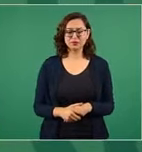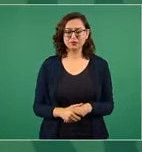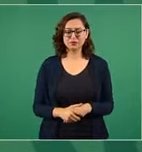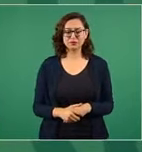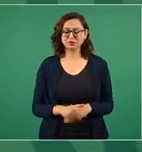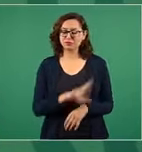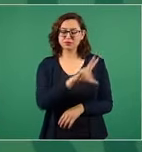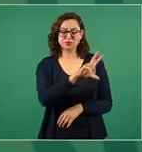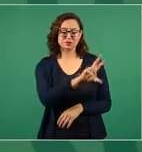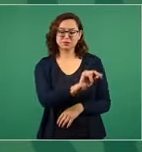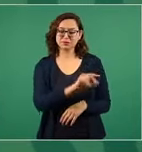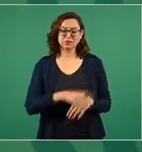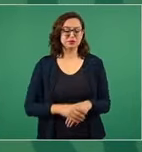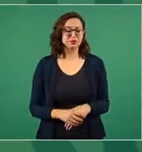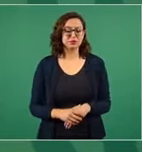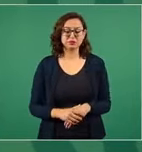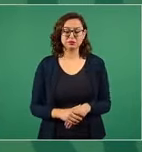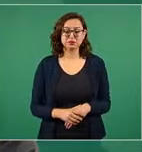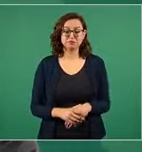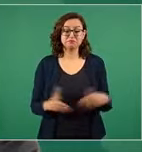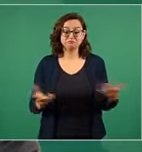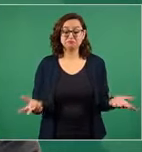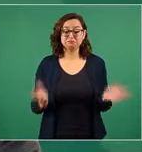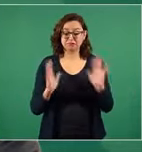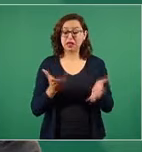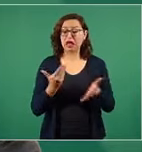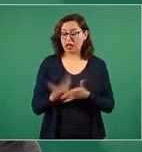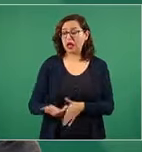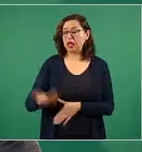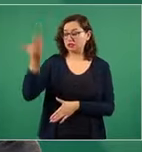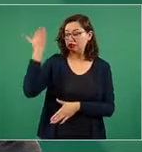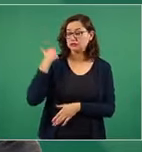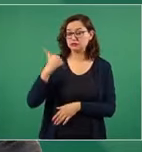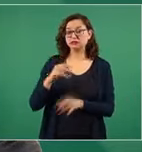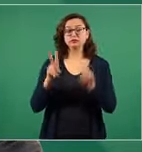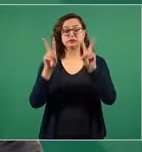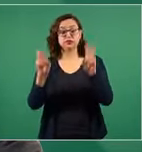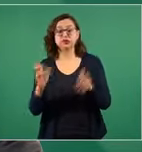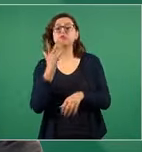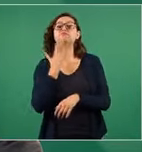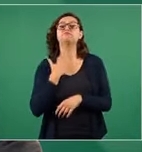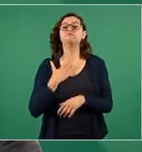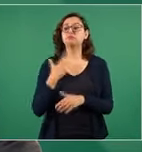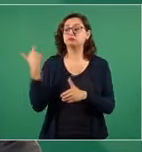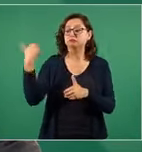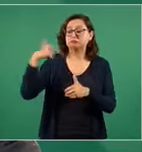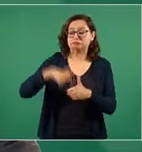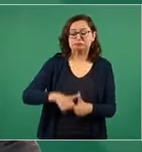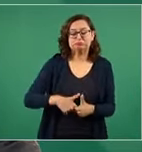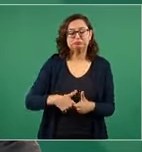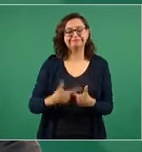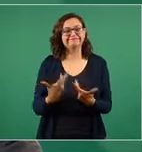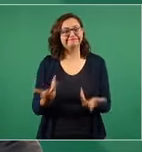pasamos la experiencia del huachicol de la gente nos ayudó